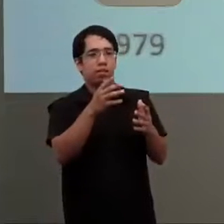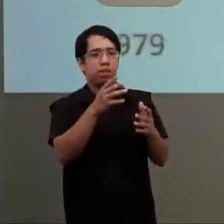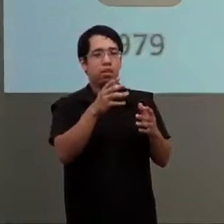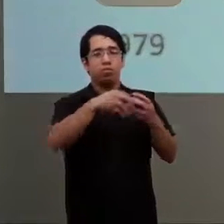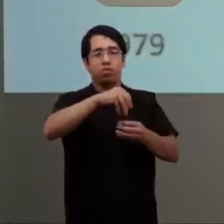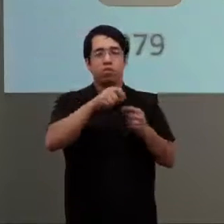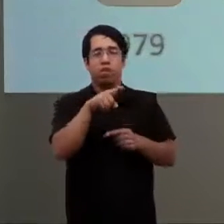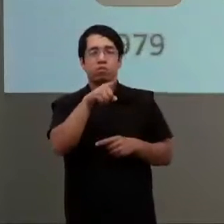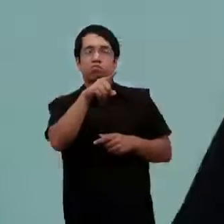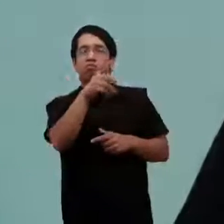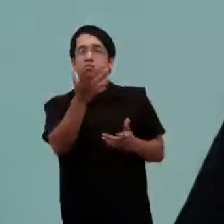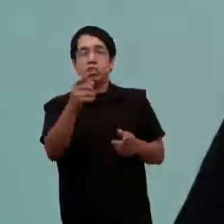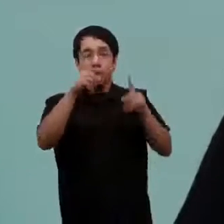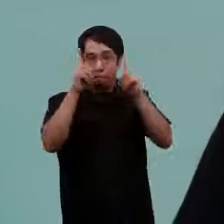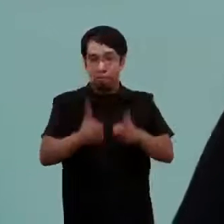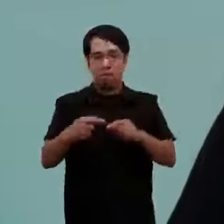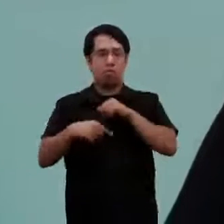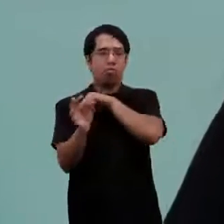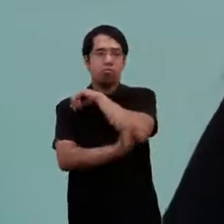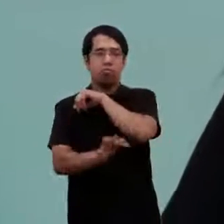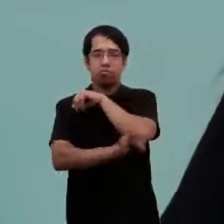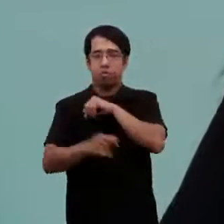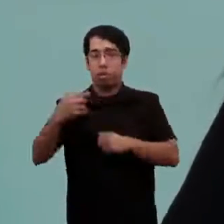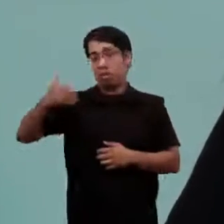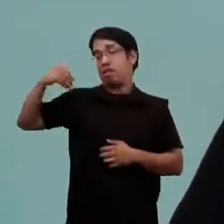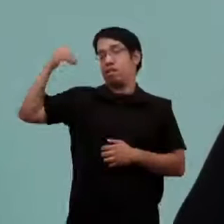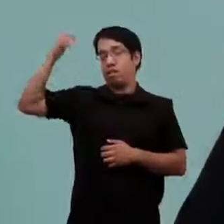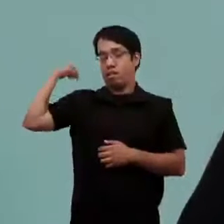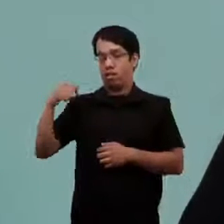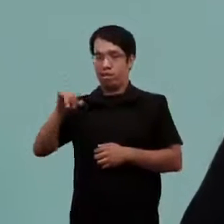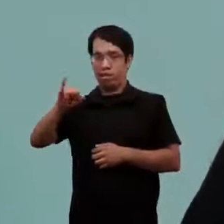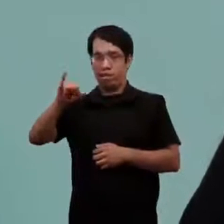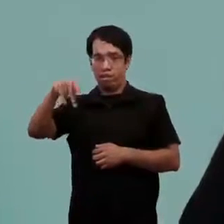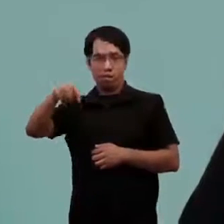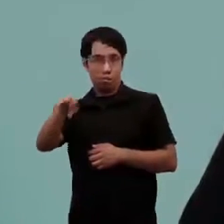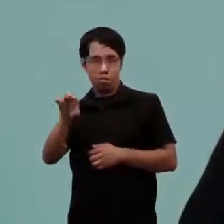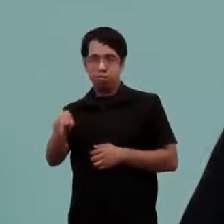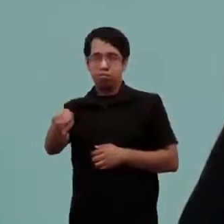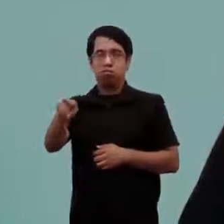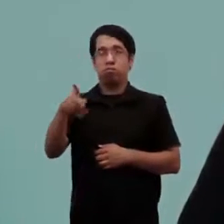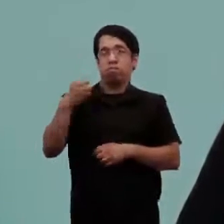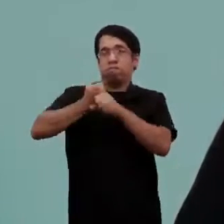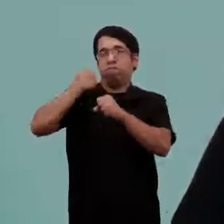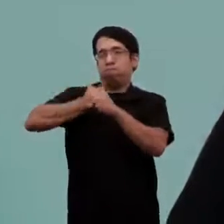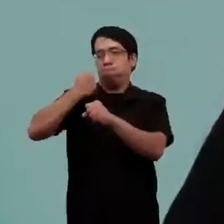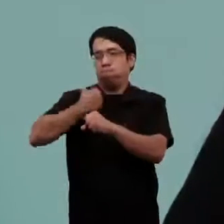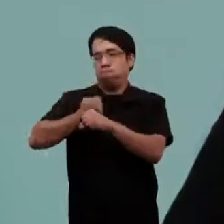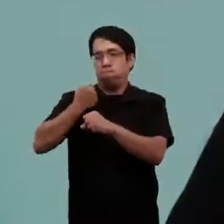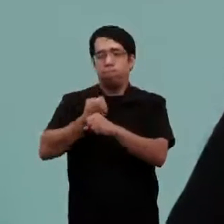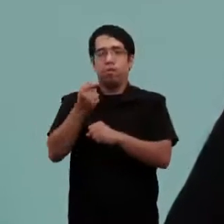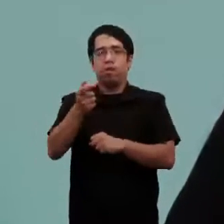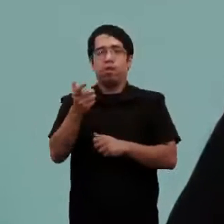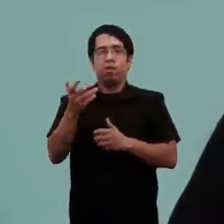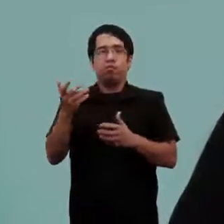la sociedad civil y también los propios funcionarios de lo que en ese entonces era el IMPRO, trabajan el